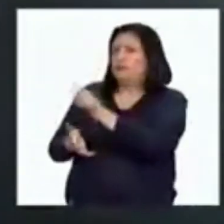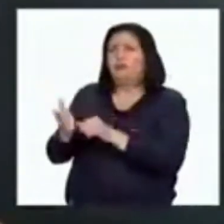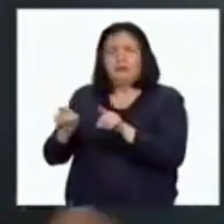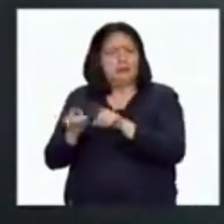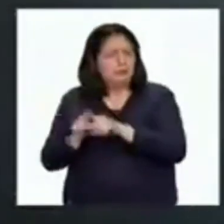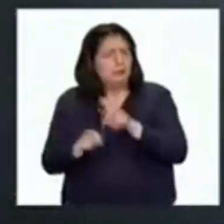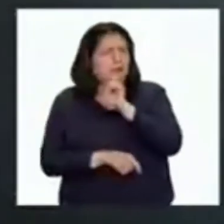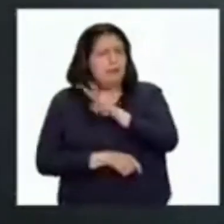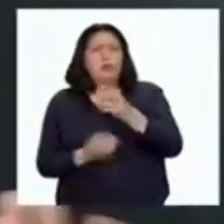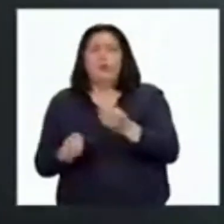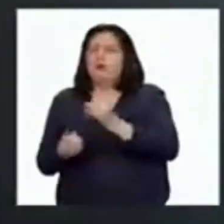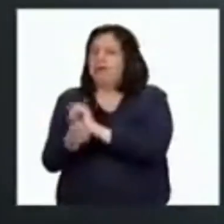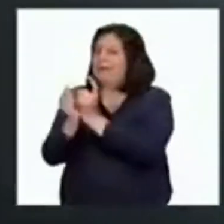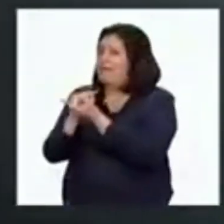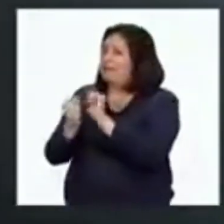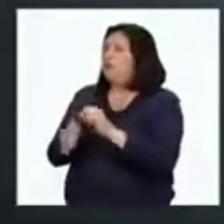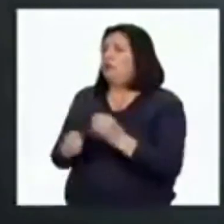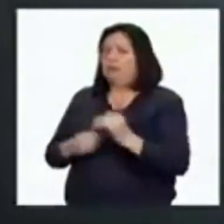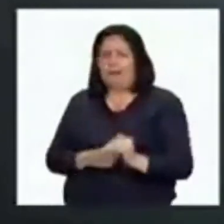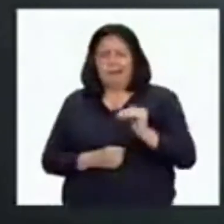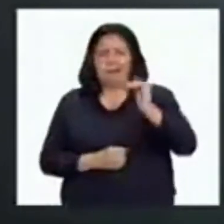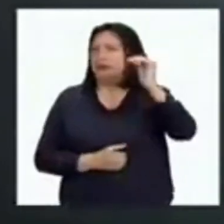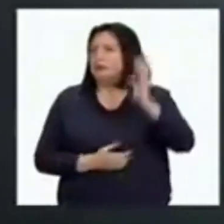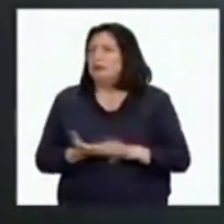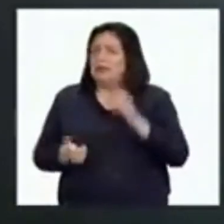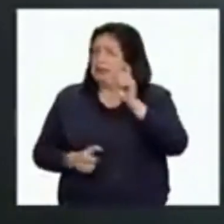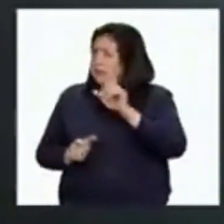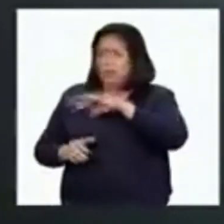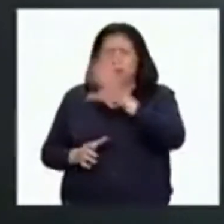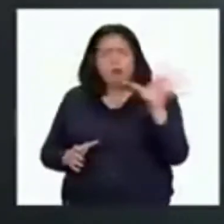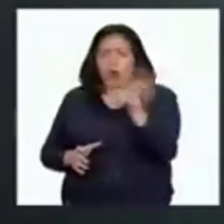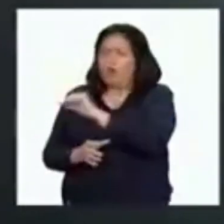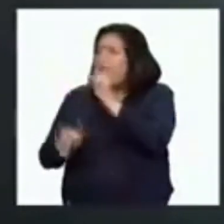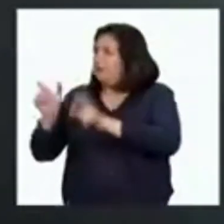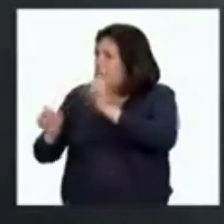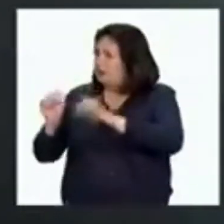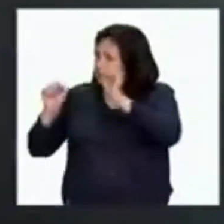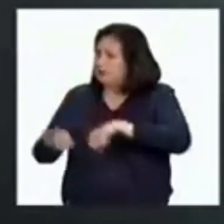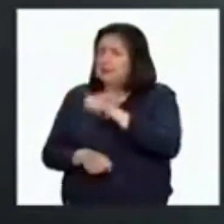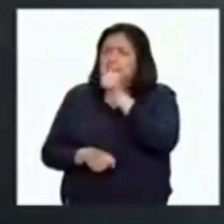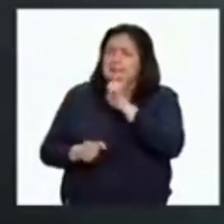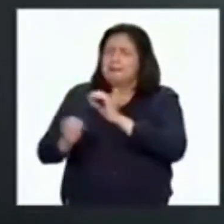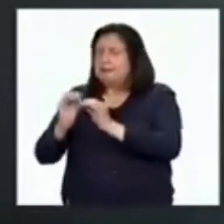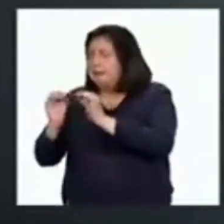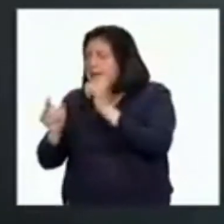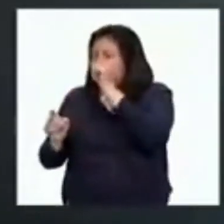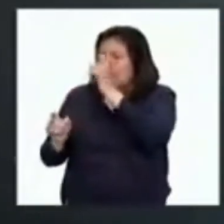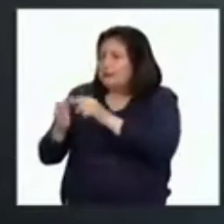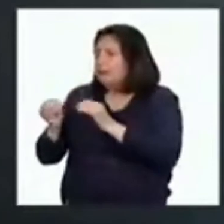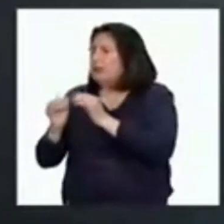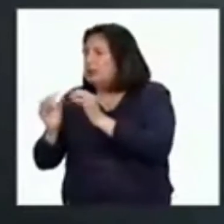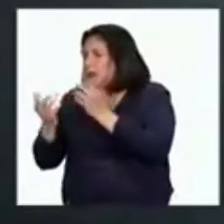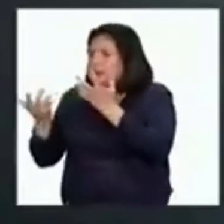Y también nos permite ver cómo vamos cambiando y cómo vamos creciendo. Todas las personas somos resilientes. Cada uno se adapta de diversas formas a las dificultades.